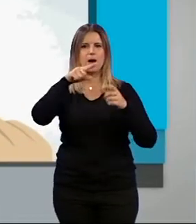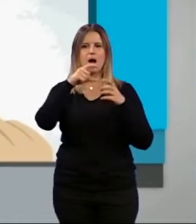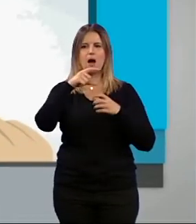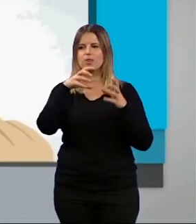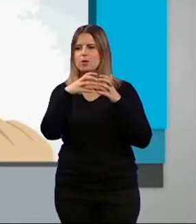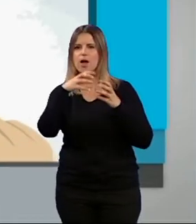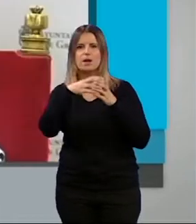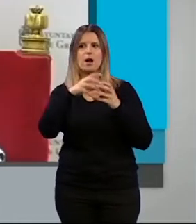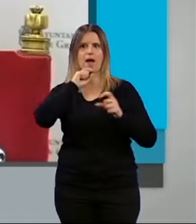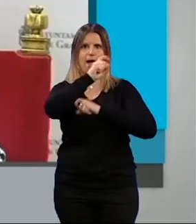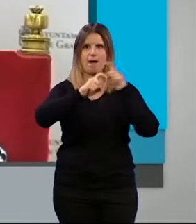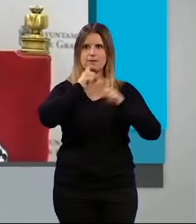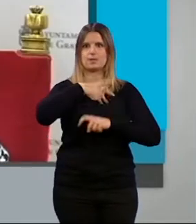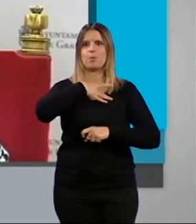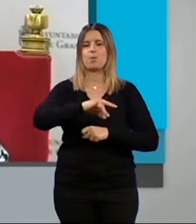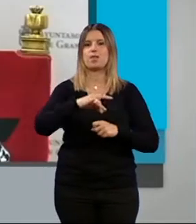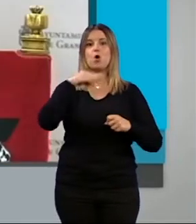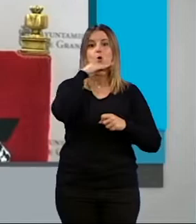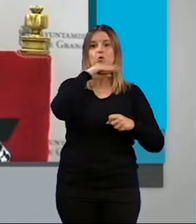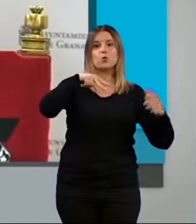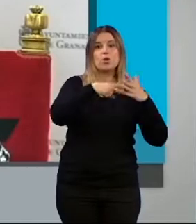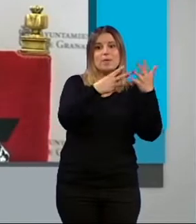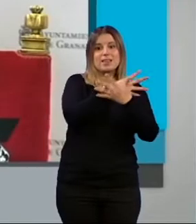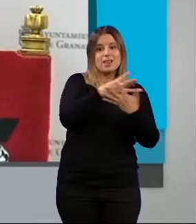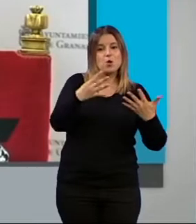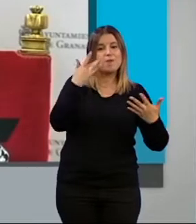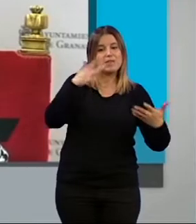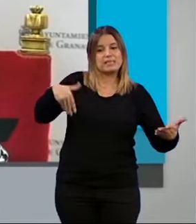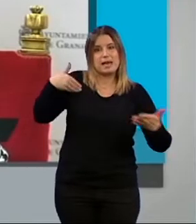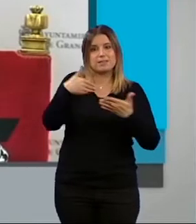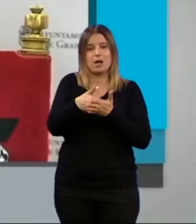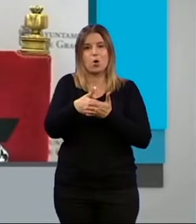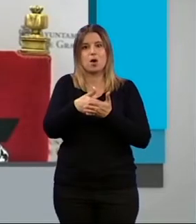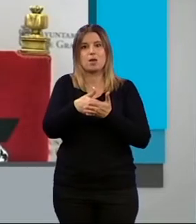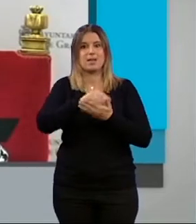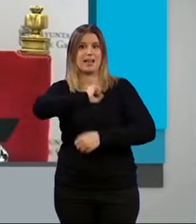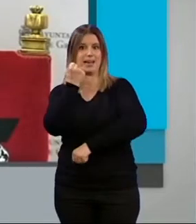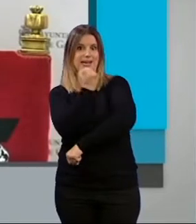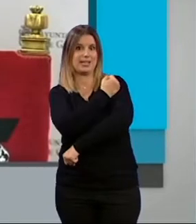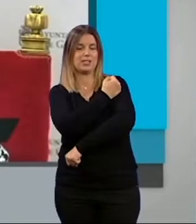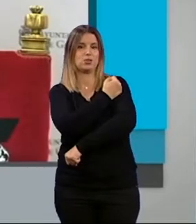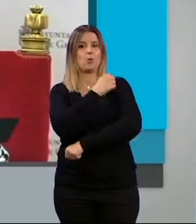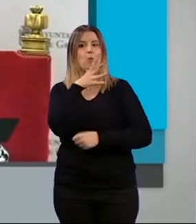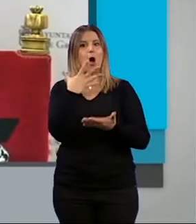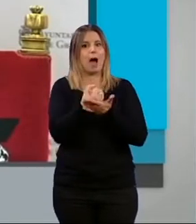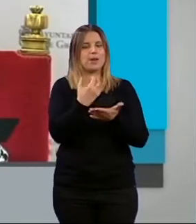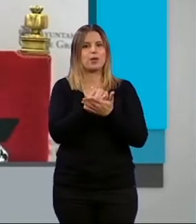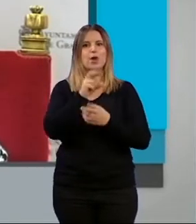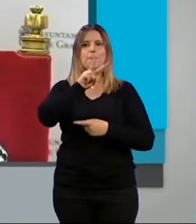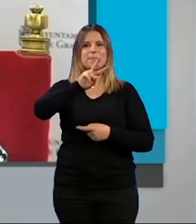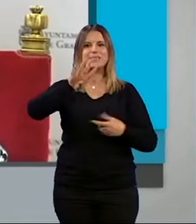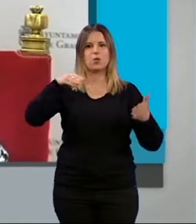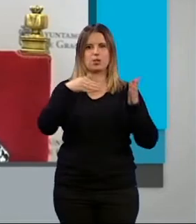Desde octubre del año 2019 a fecha de hoy se han registrado a través de Granada Mejora 24